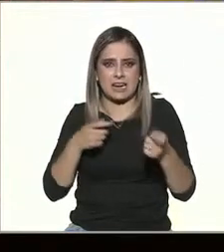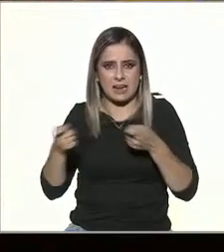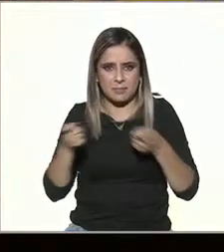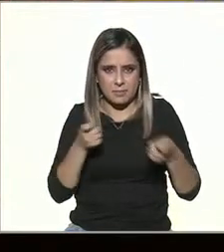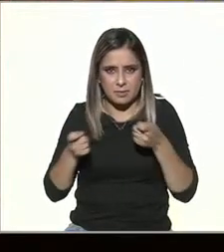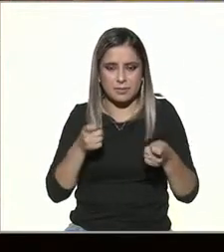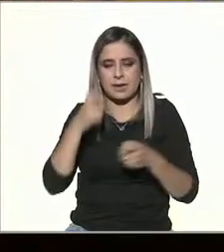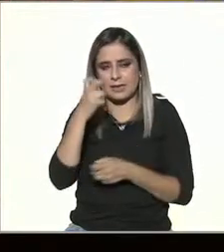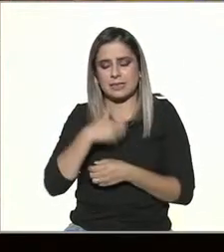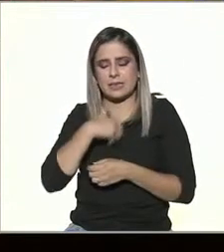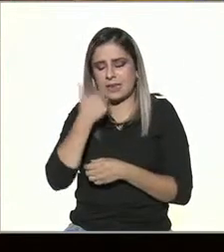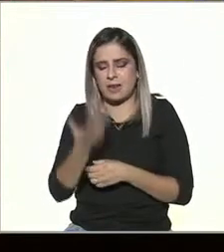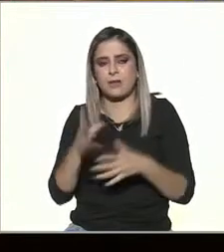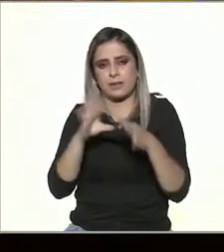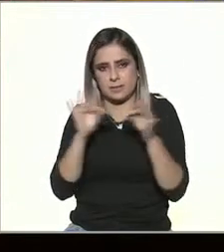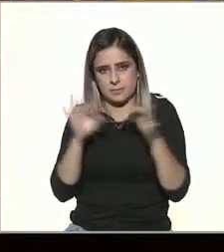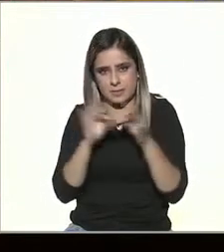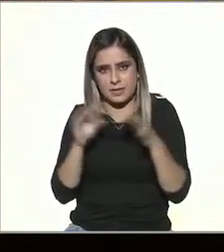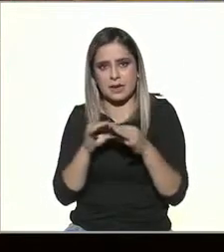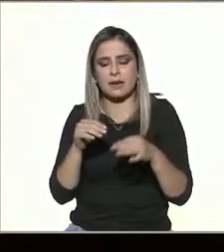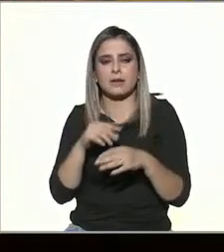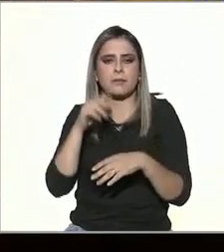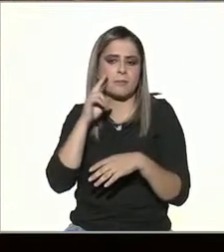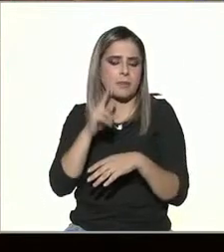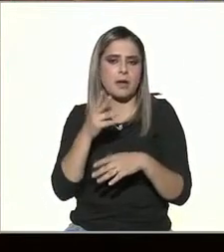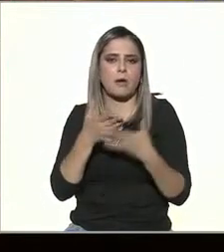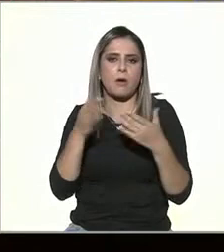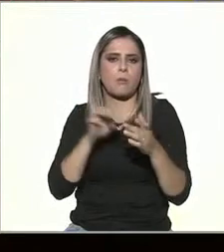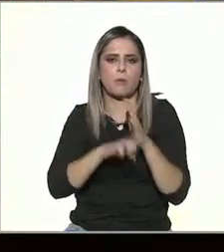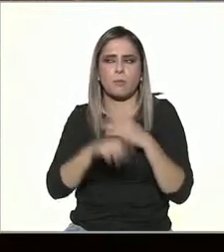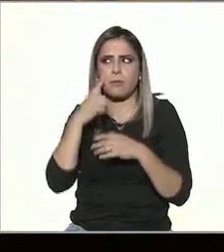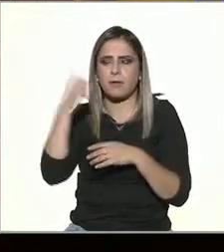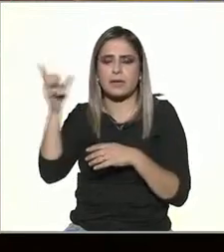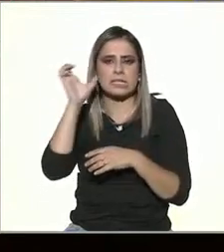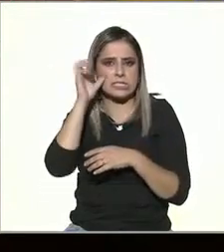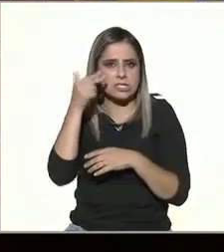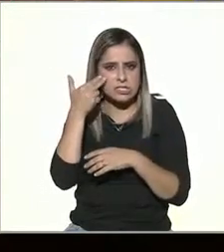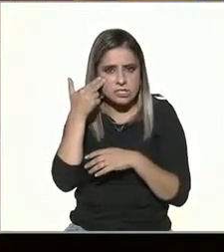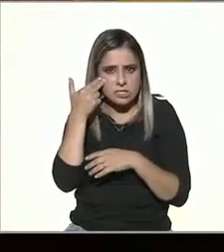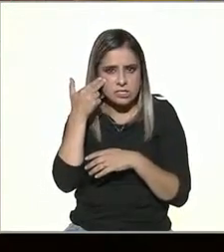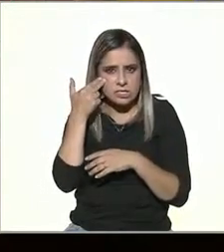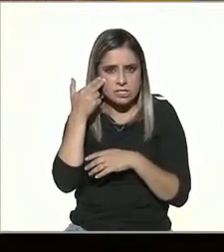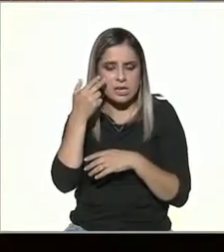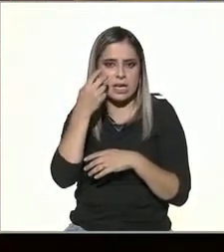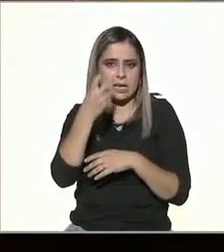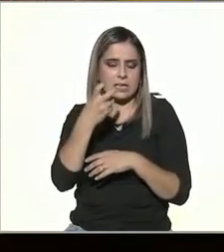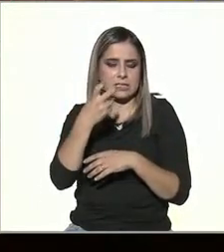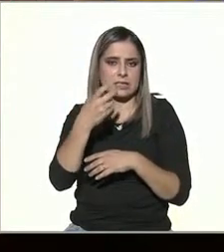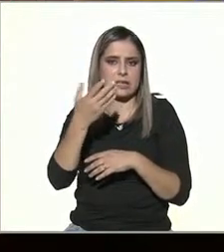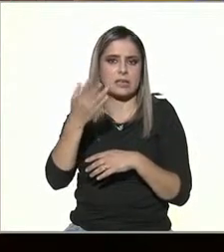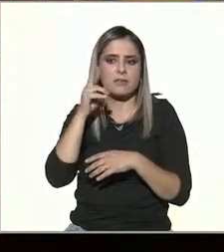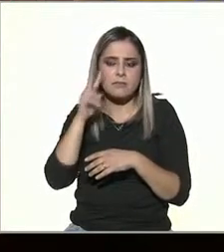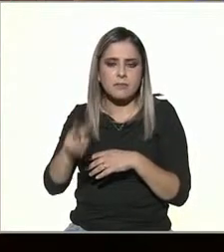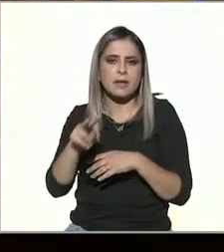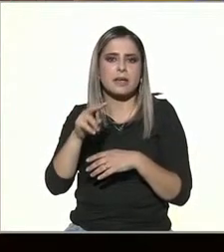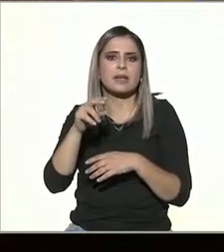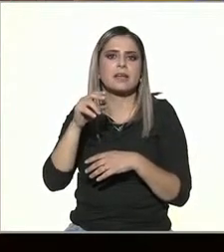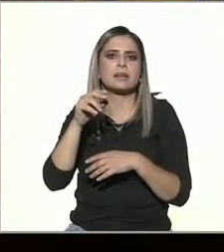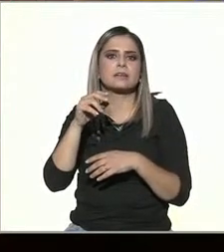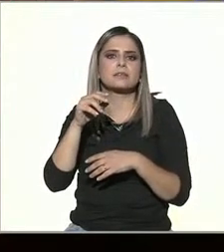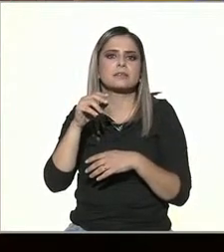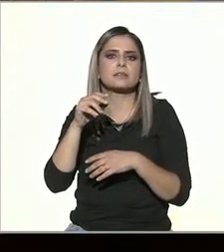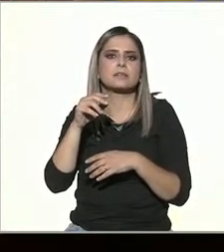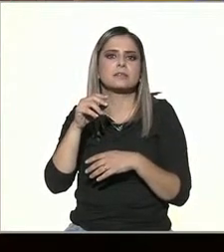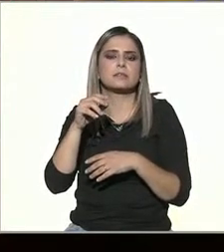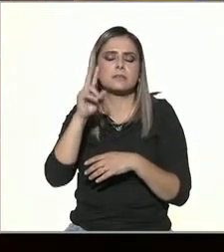dejar de mencionar lo que vemos en las imágenes ahora como en China siempre me quedo con esta nota lo vimos el crédito social es como que